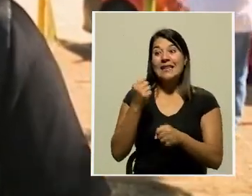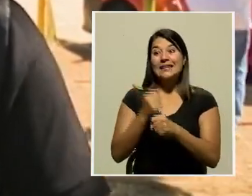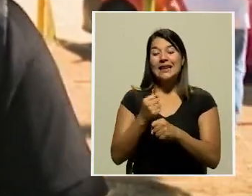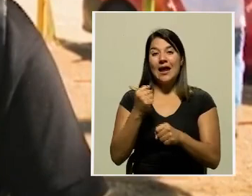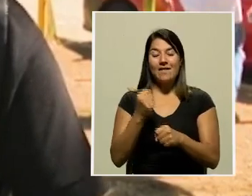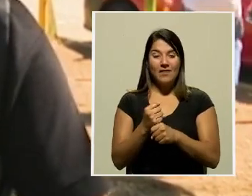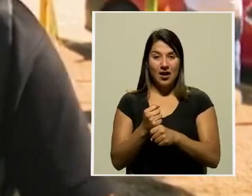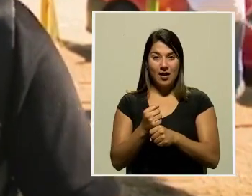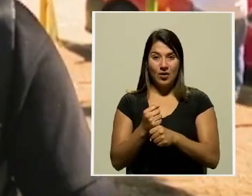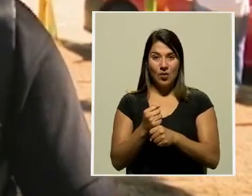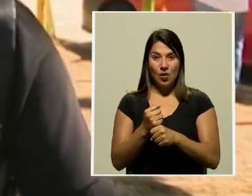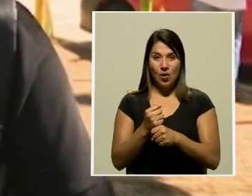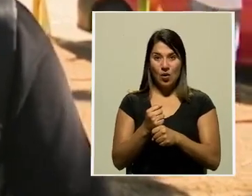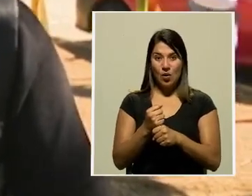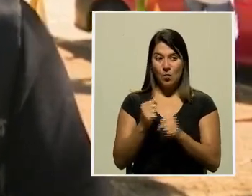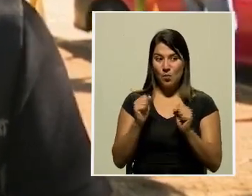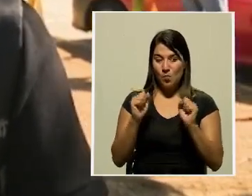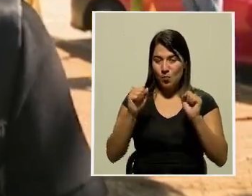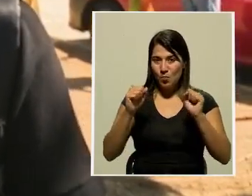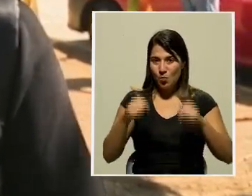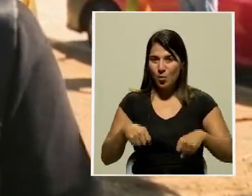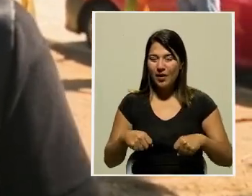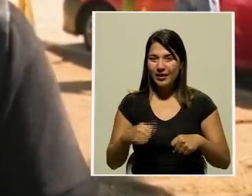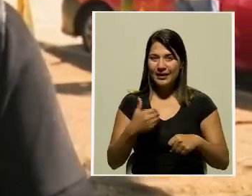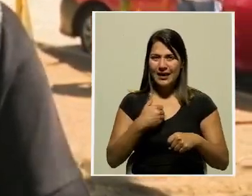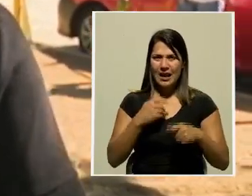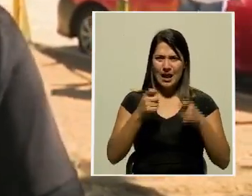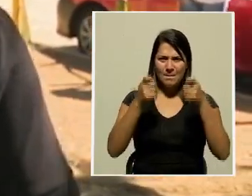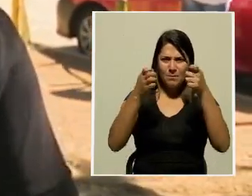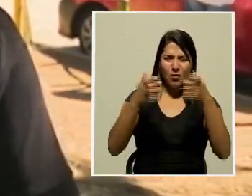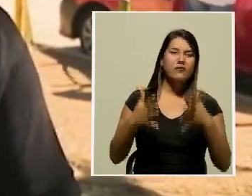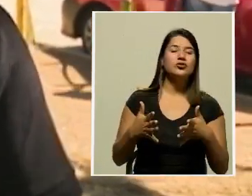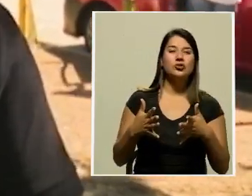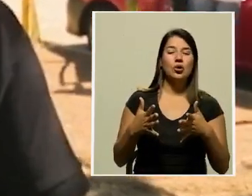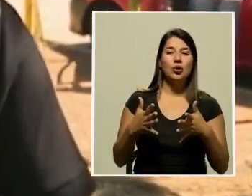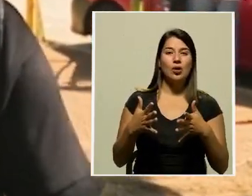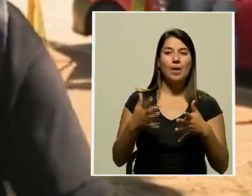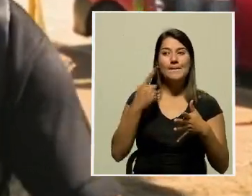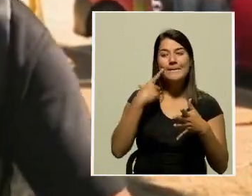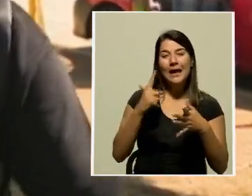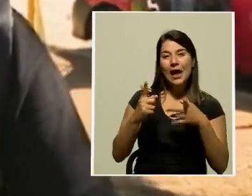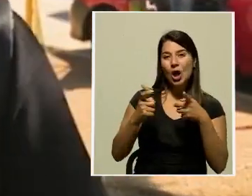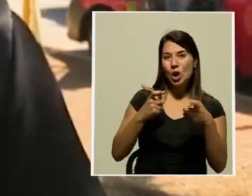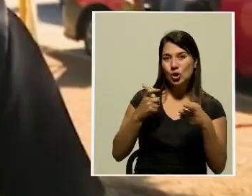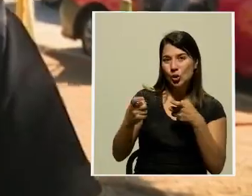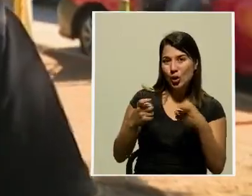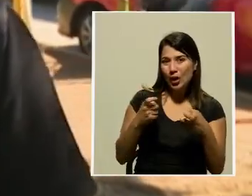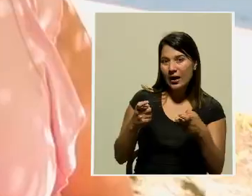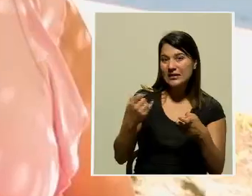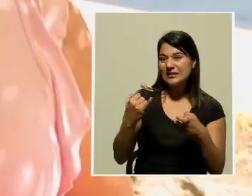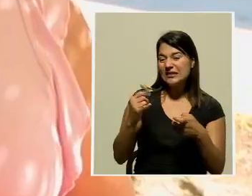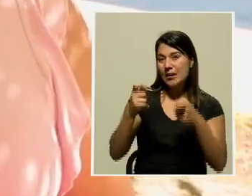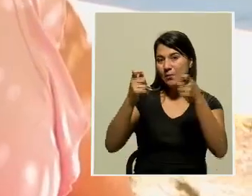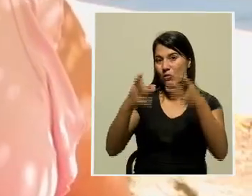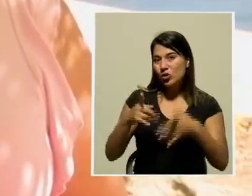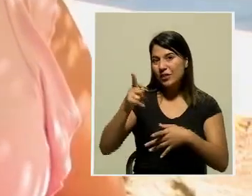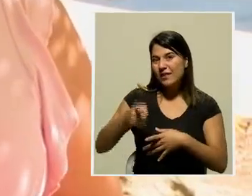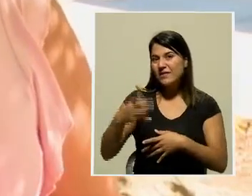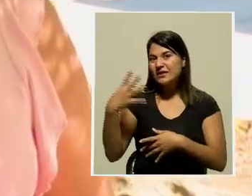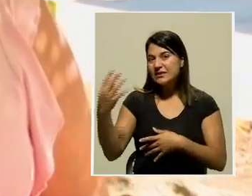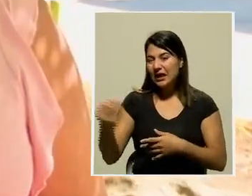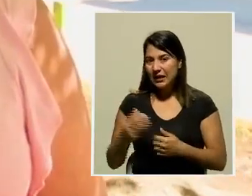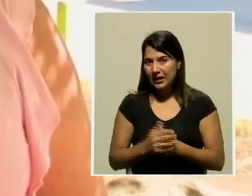maestro de poderlos controlar en los momentos en los cuales ellos tienen que salir? En lo personal,